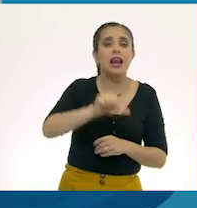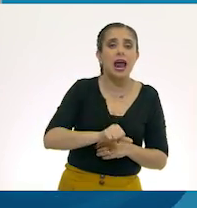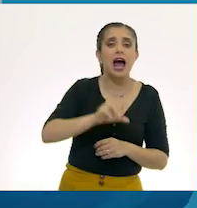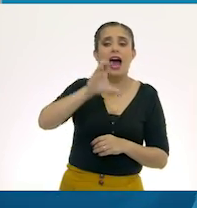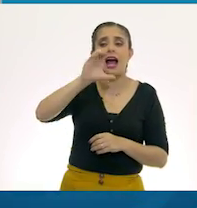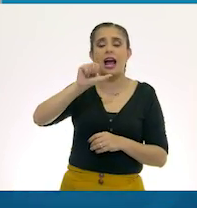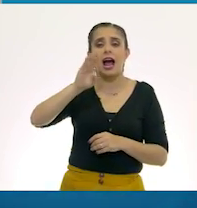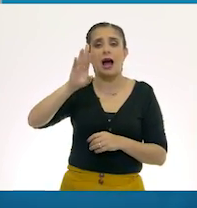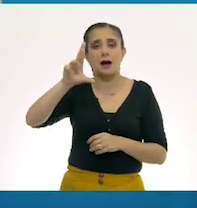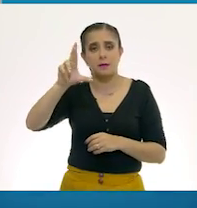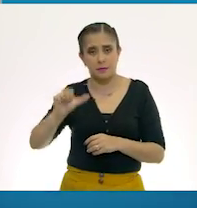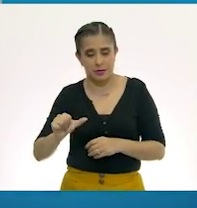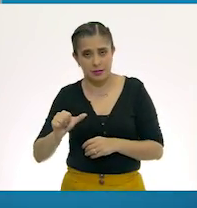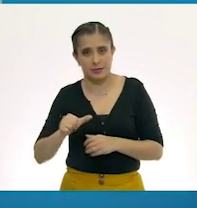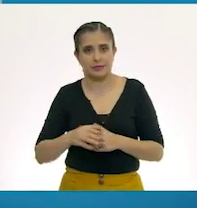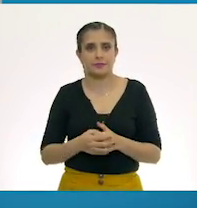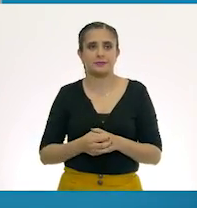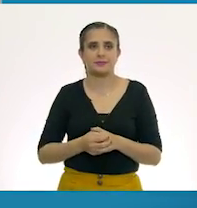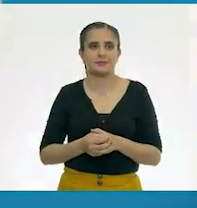Cabratis.